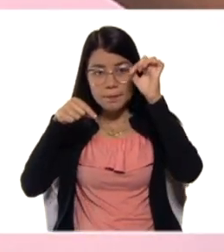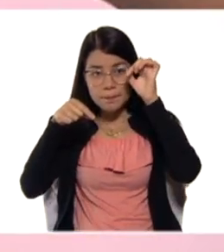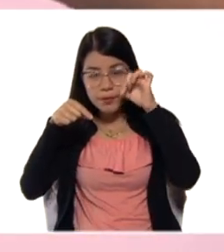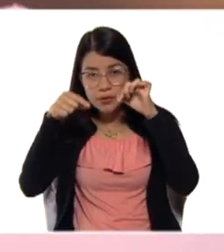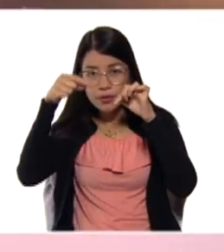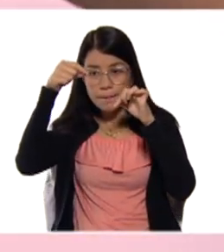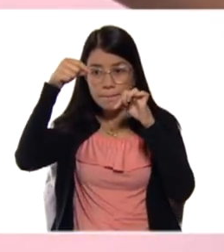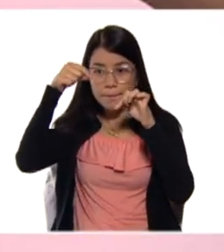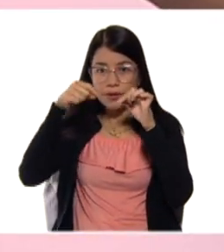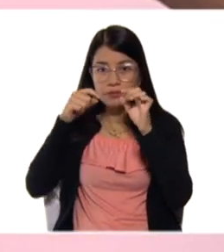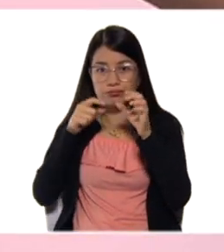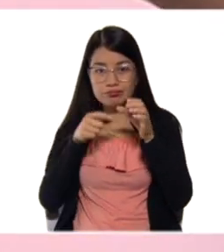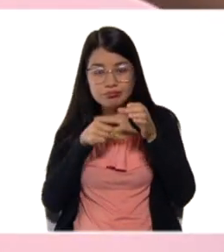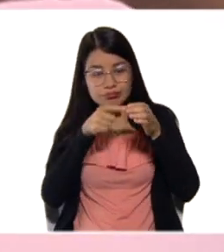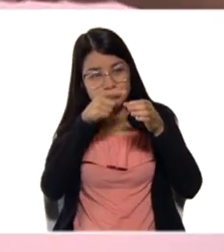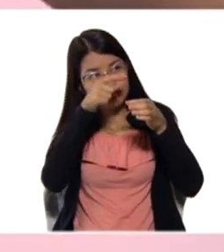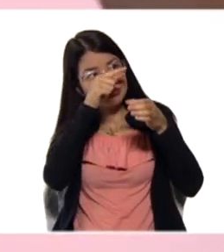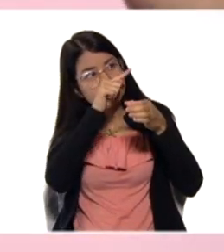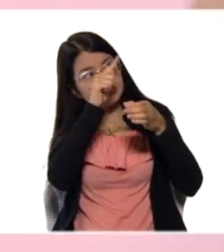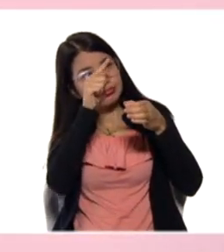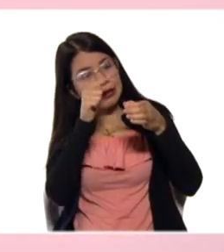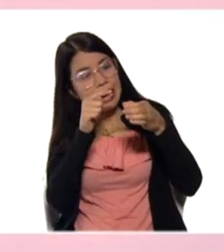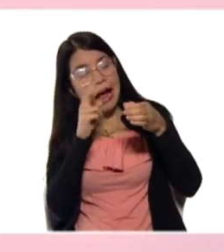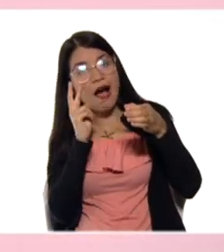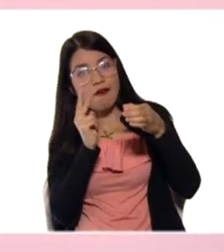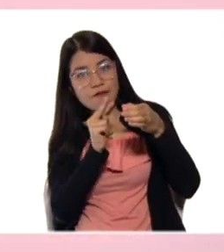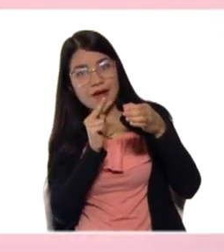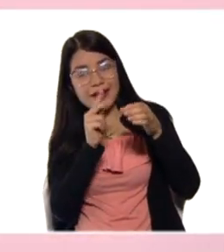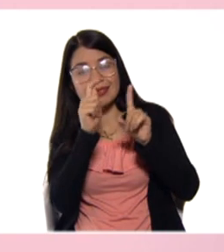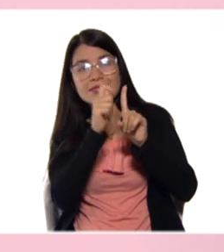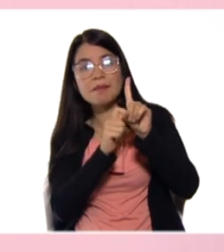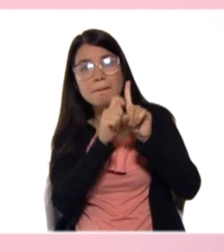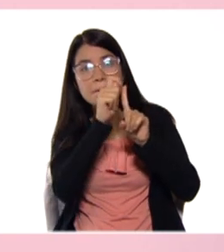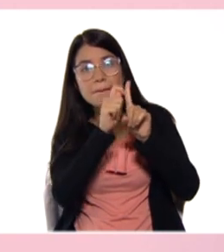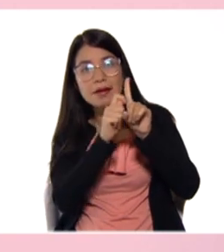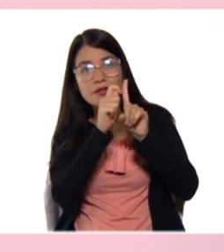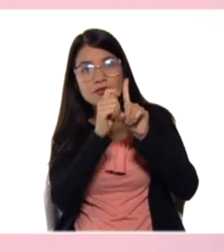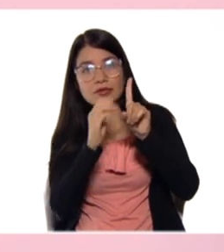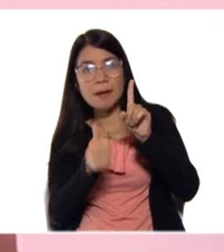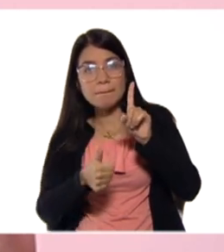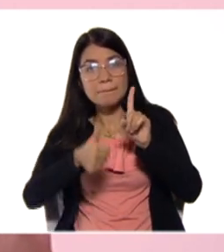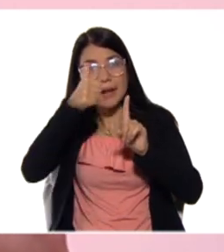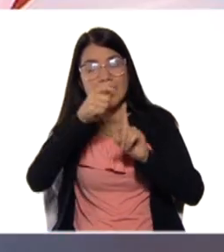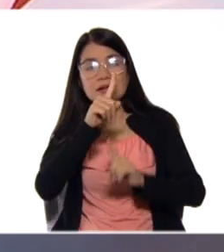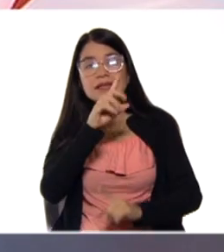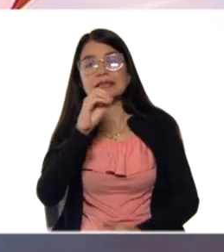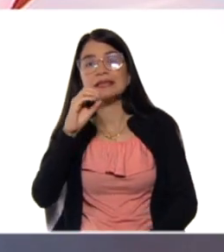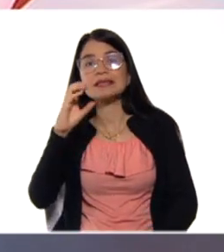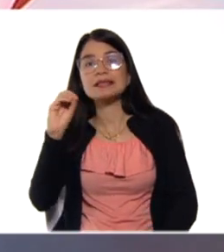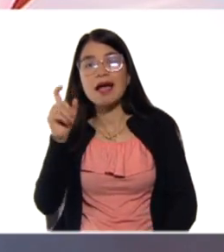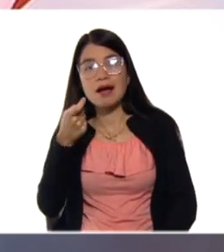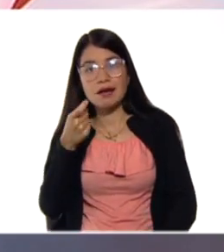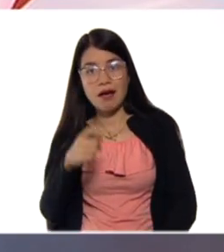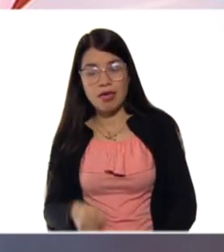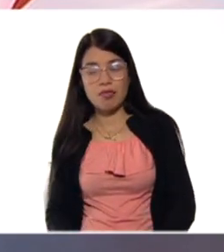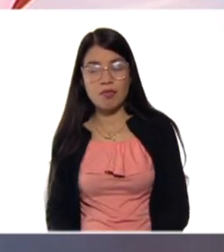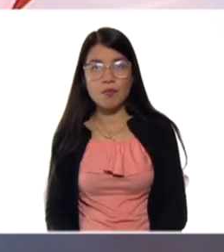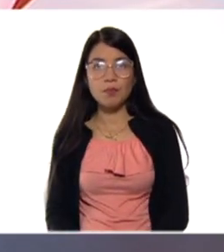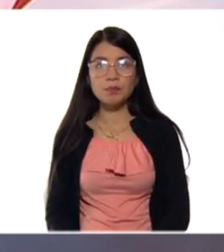evidencia que el agua estuvo a una temperatura superior a los 100 grados centígrados aproximadamente.